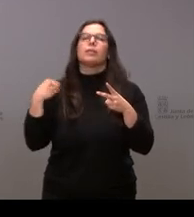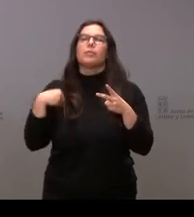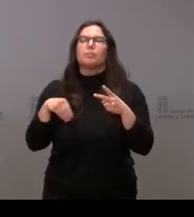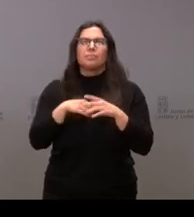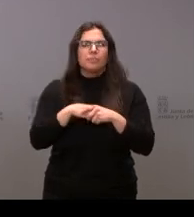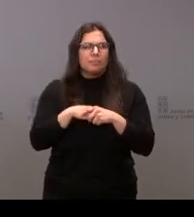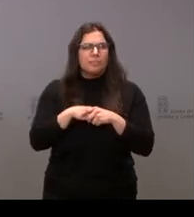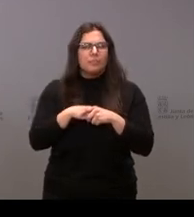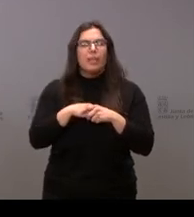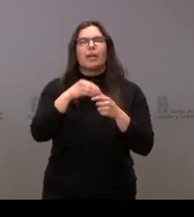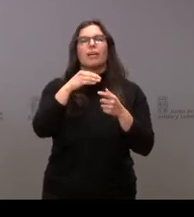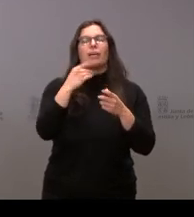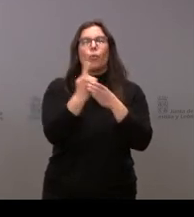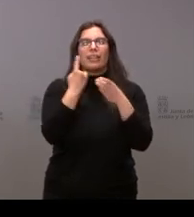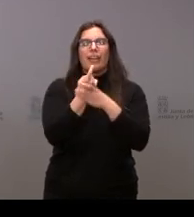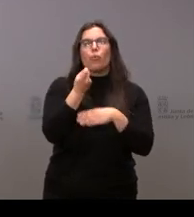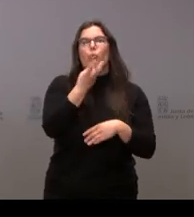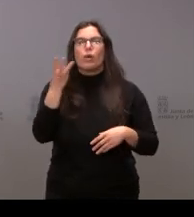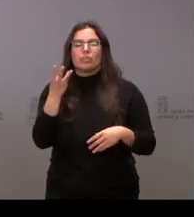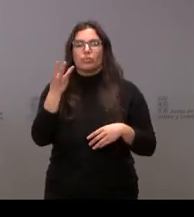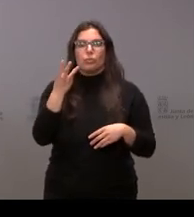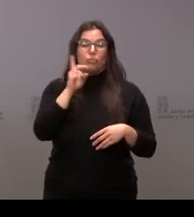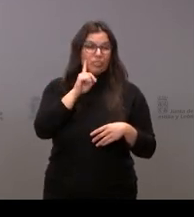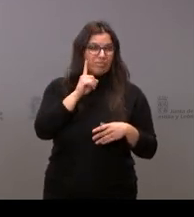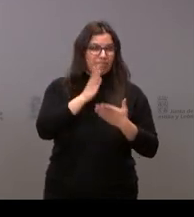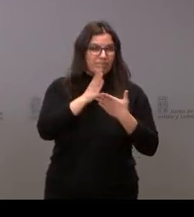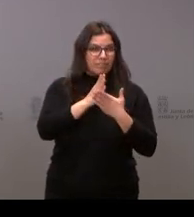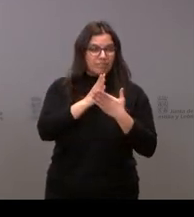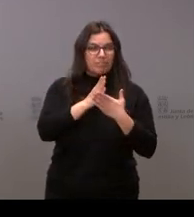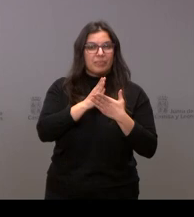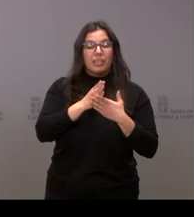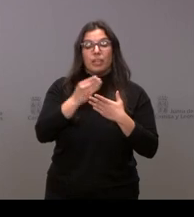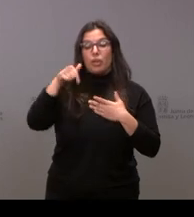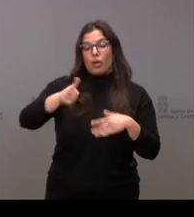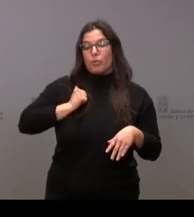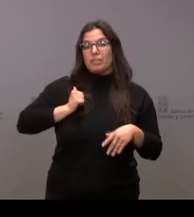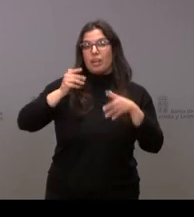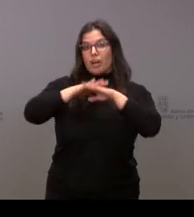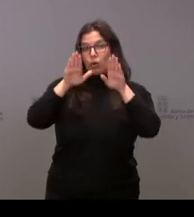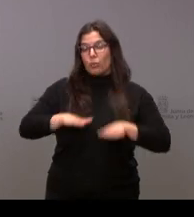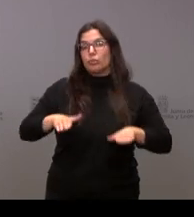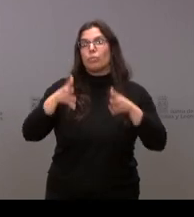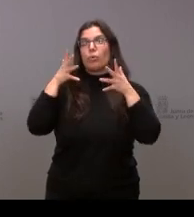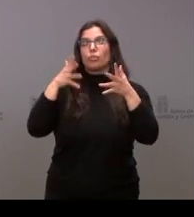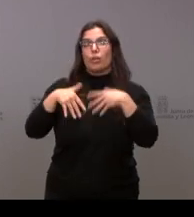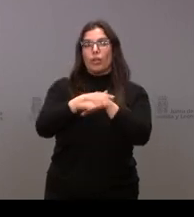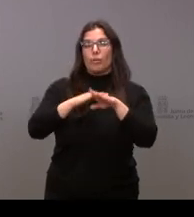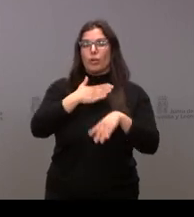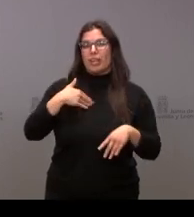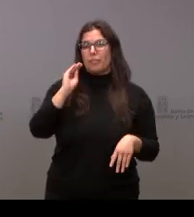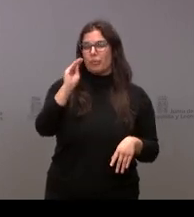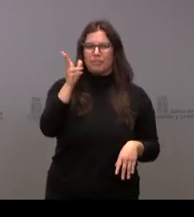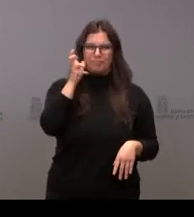cuarentenadas en la provincia de León. Y, bueno, aprovechando que es el último consejo de gobierno, sí que quería preguntar al portavoz de la Junta